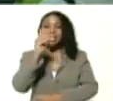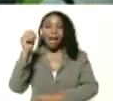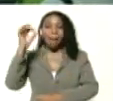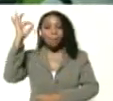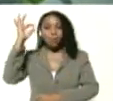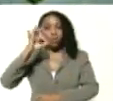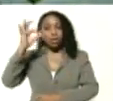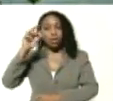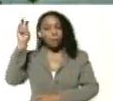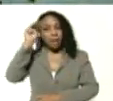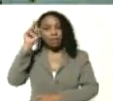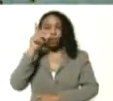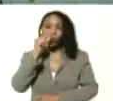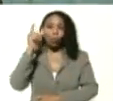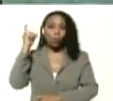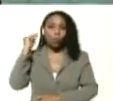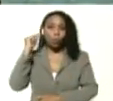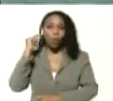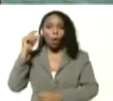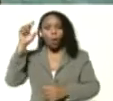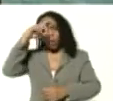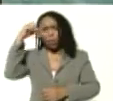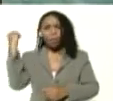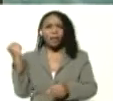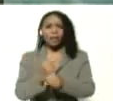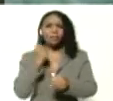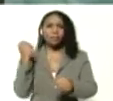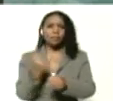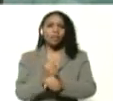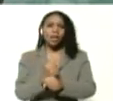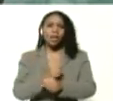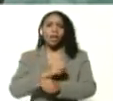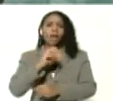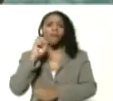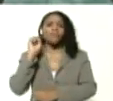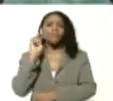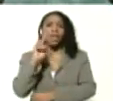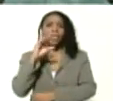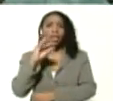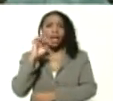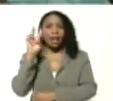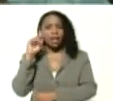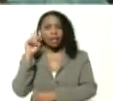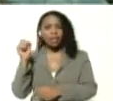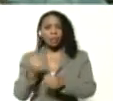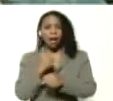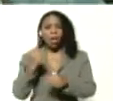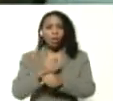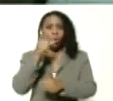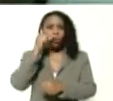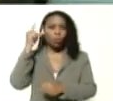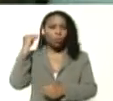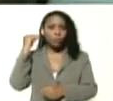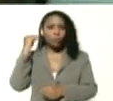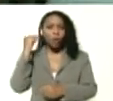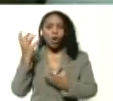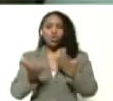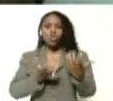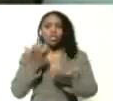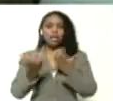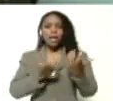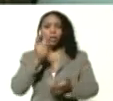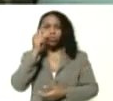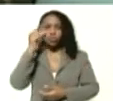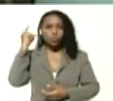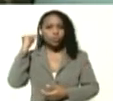maestros, maestras, obreros, obreras, VDL, trabajadores, trabajadoras, cocineras y